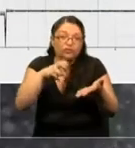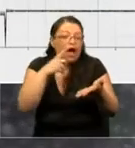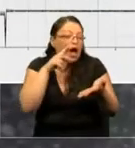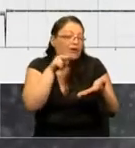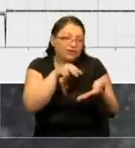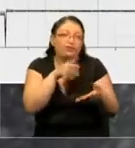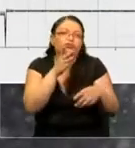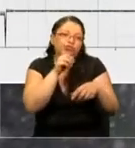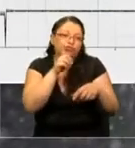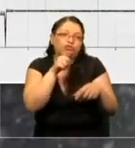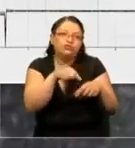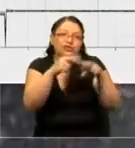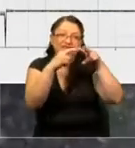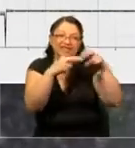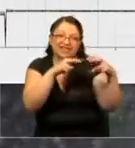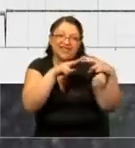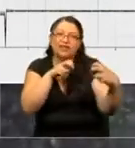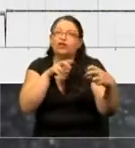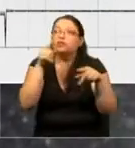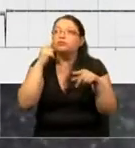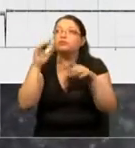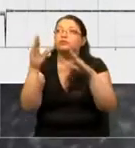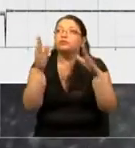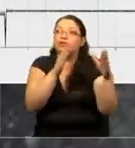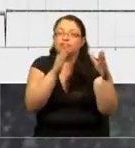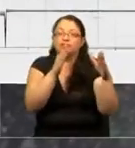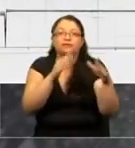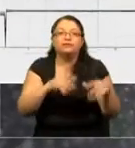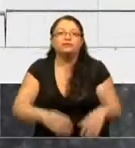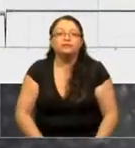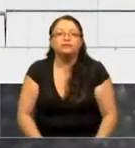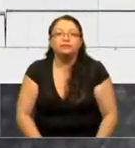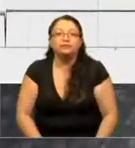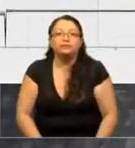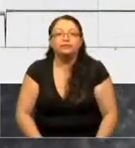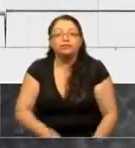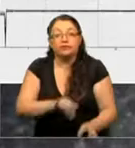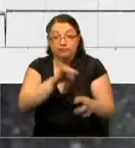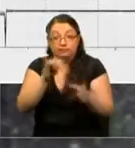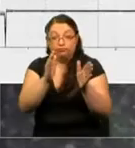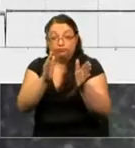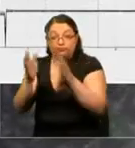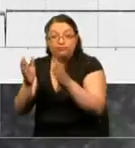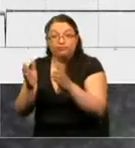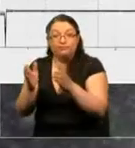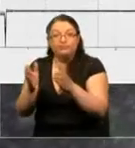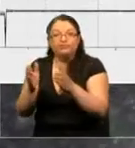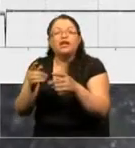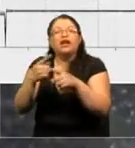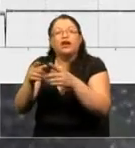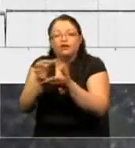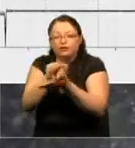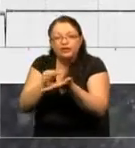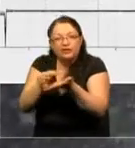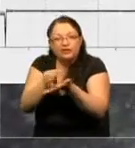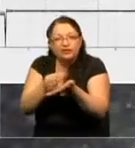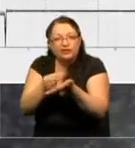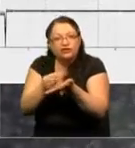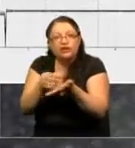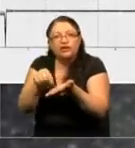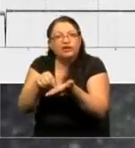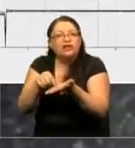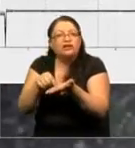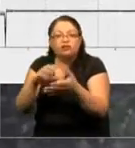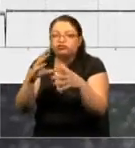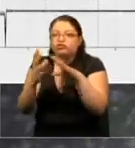eléctricas, que es lo que se ve en la parte izquierda de la diapositiva. En contraposición, las otras células, las que no presentan la